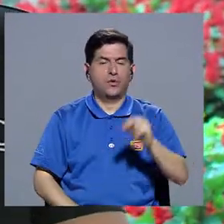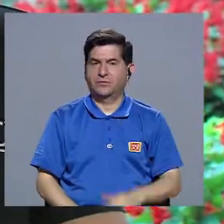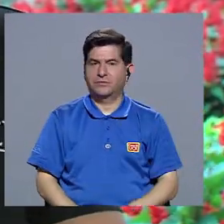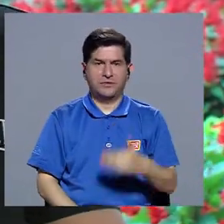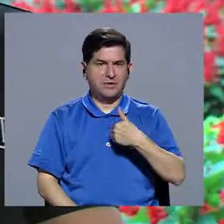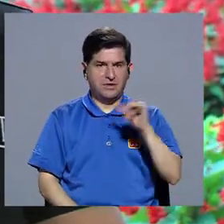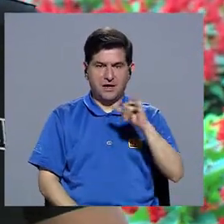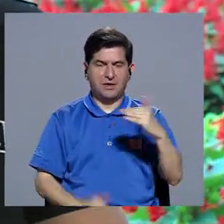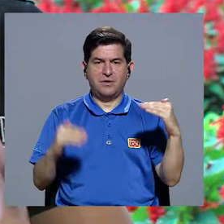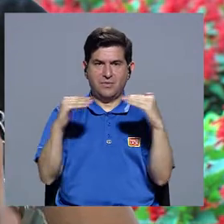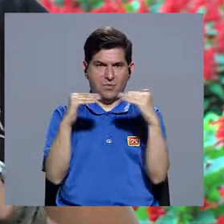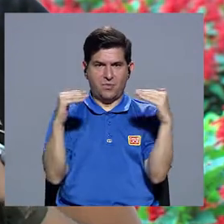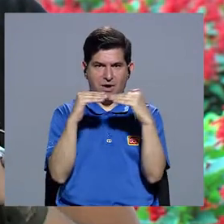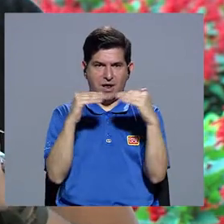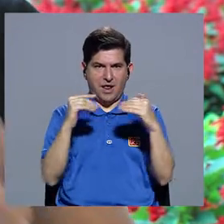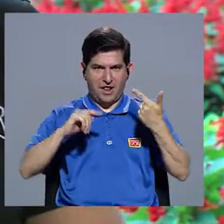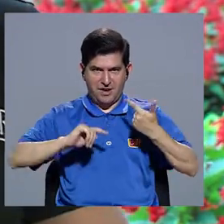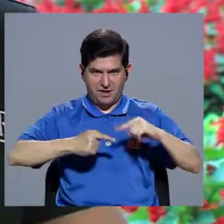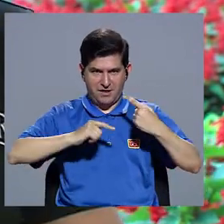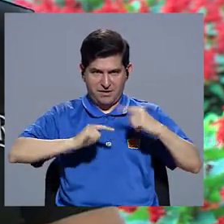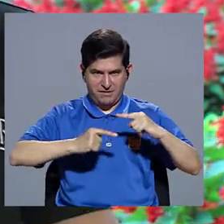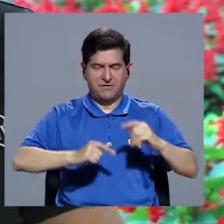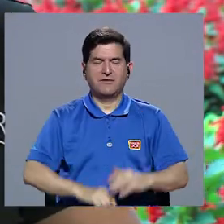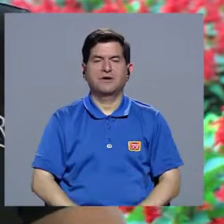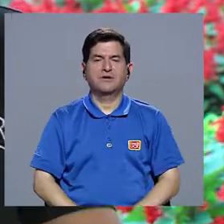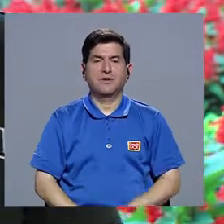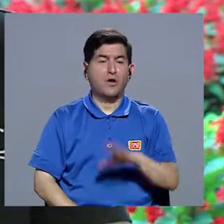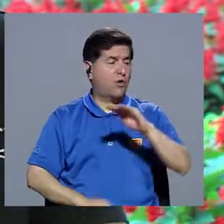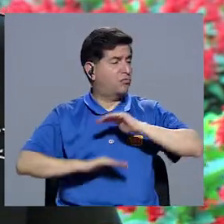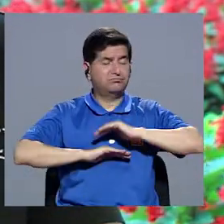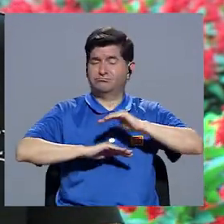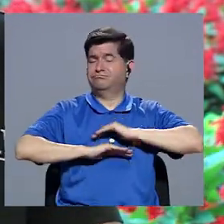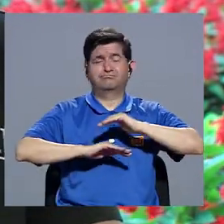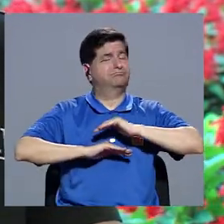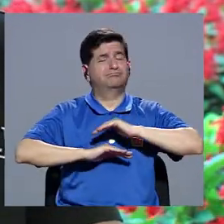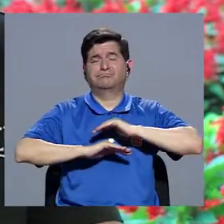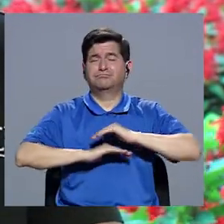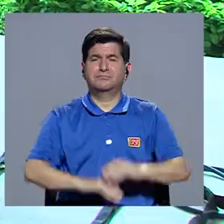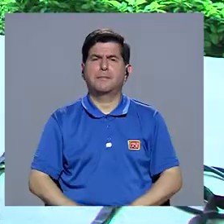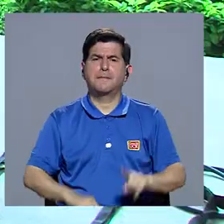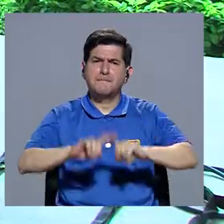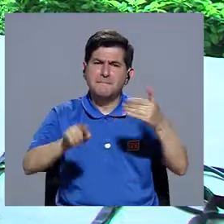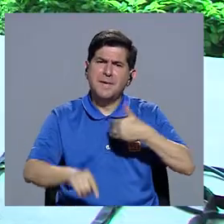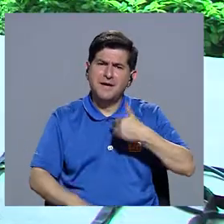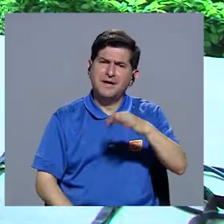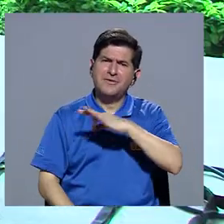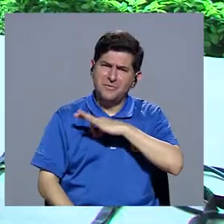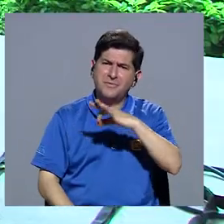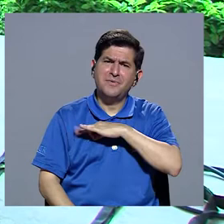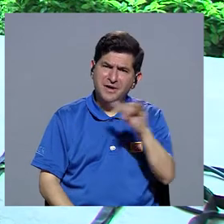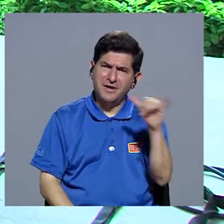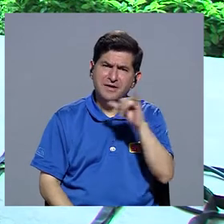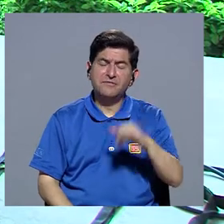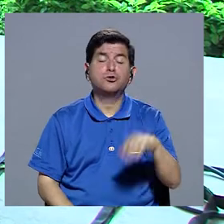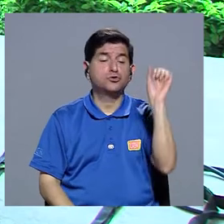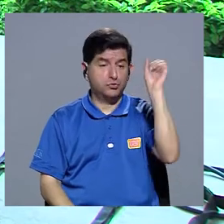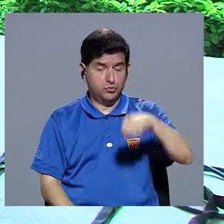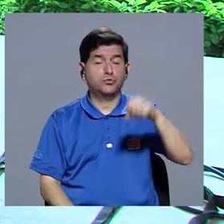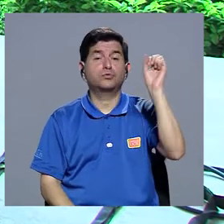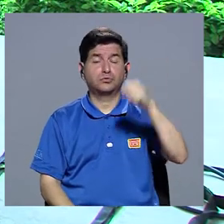su nivel de dolor, por decirlo así, o de insatisfacción. Pero tendría el beneficio también que sería